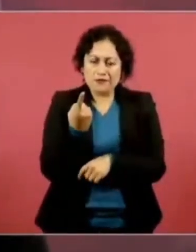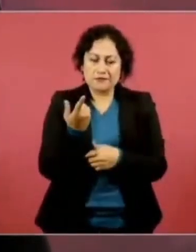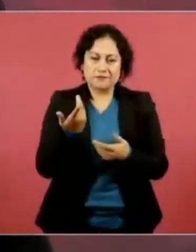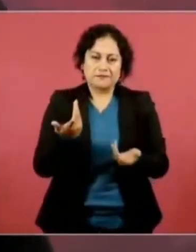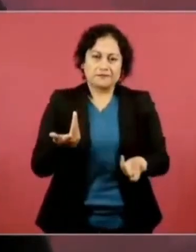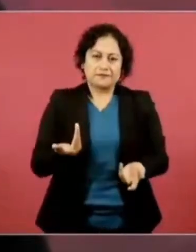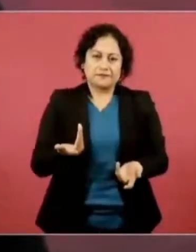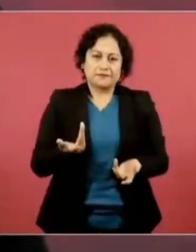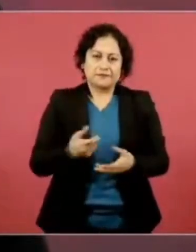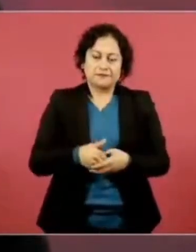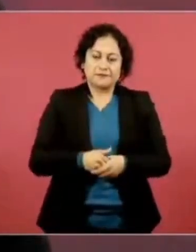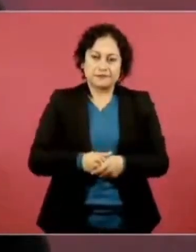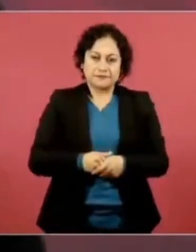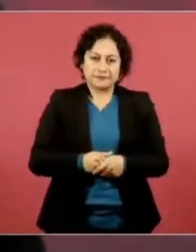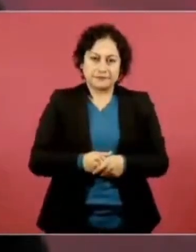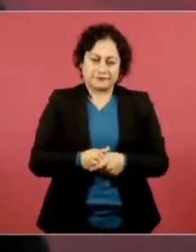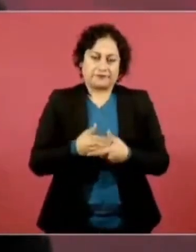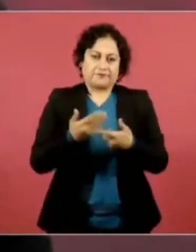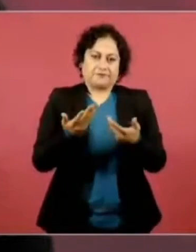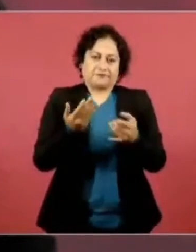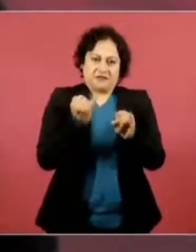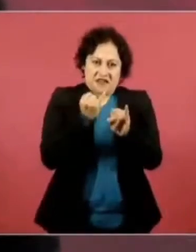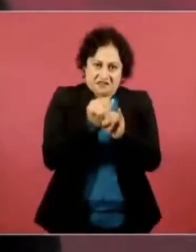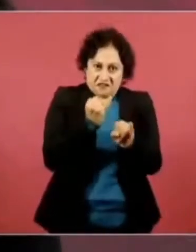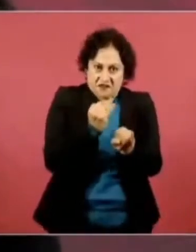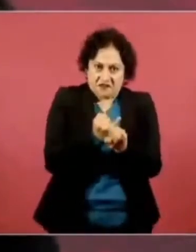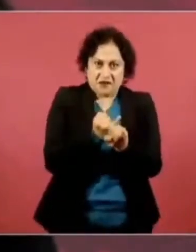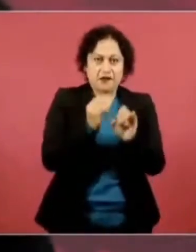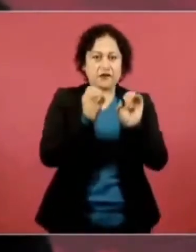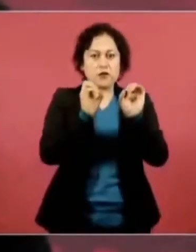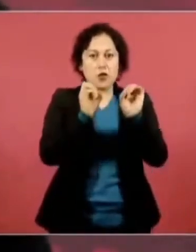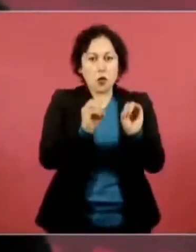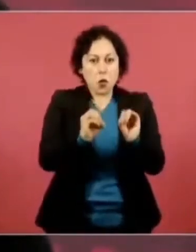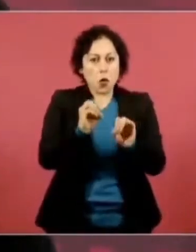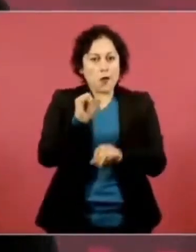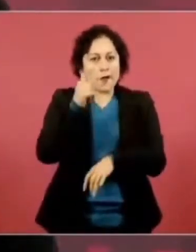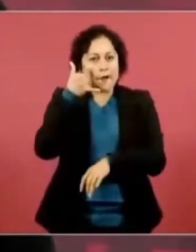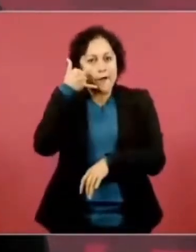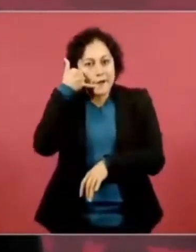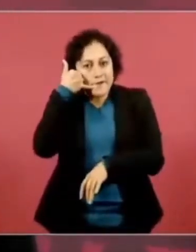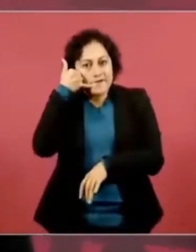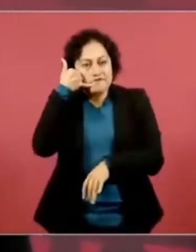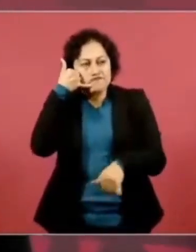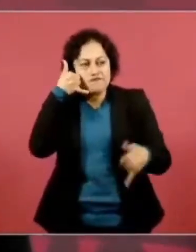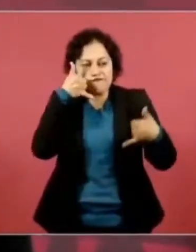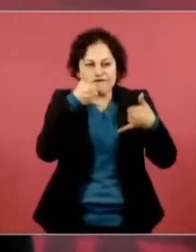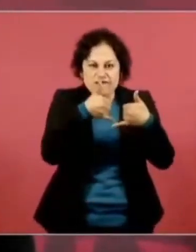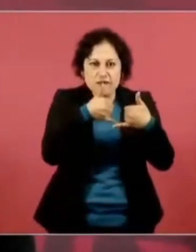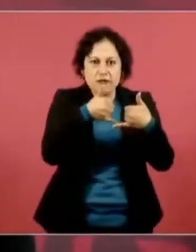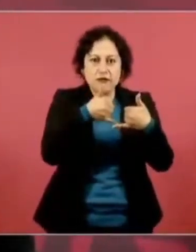de internet o de telefonía celular en algunos lugares?